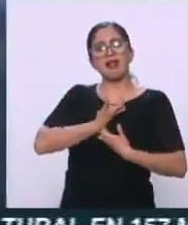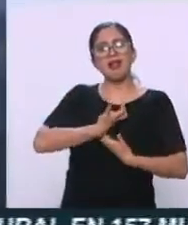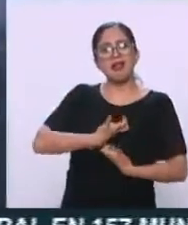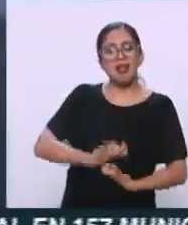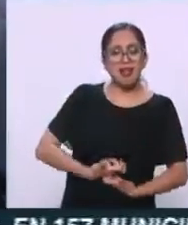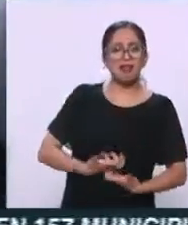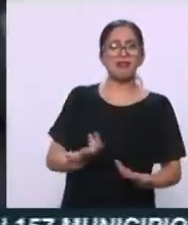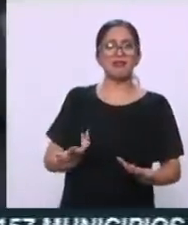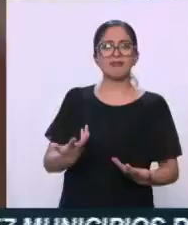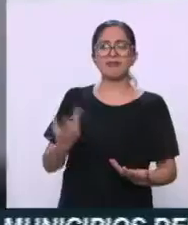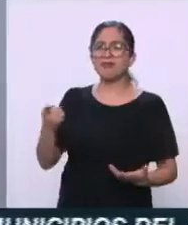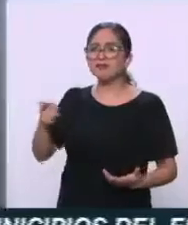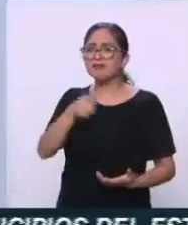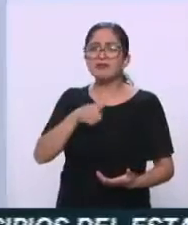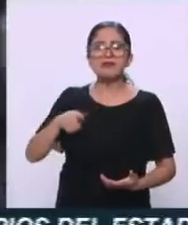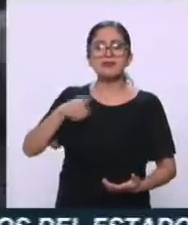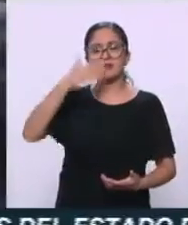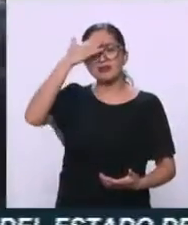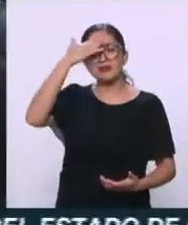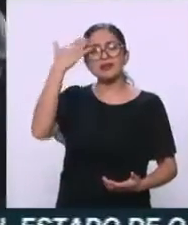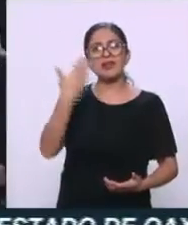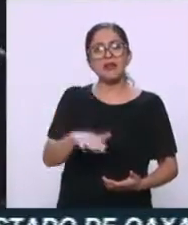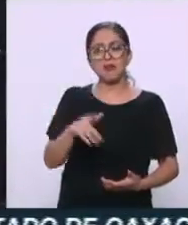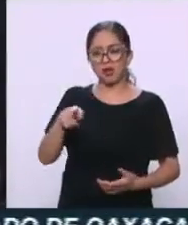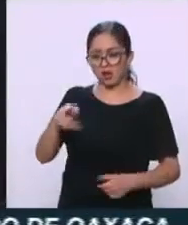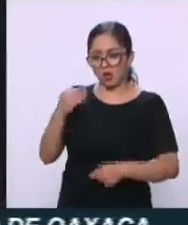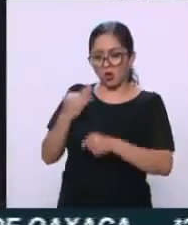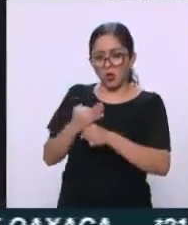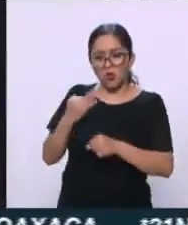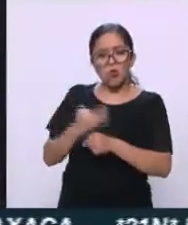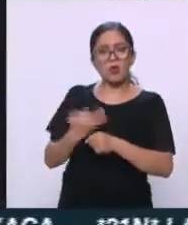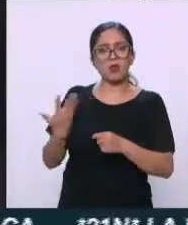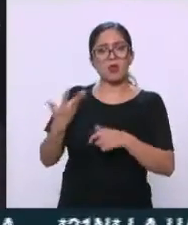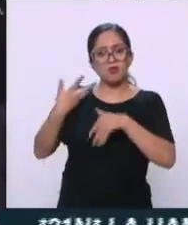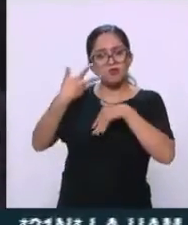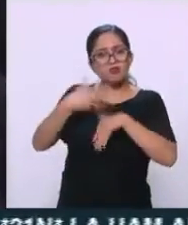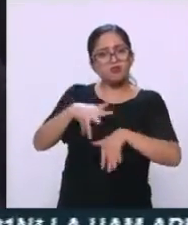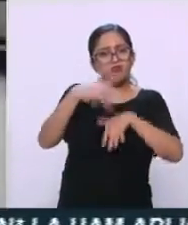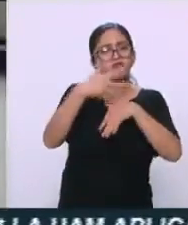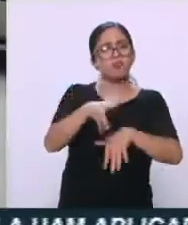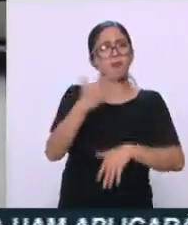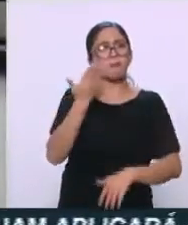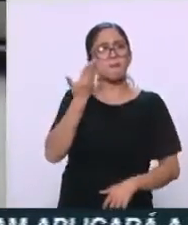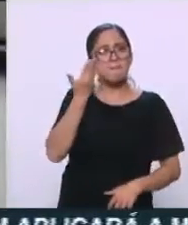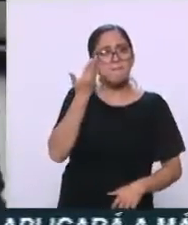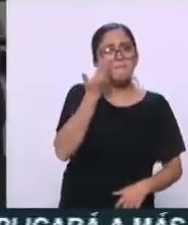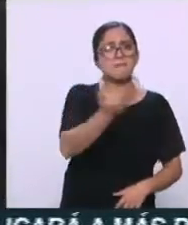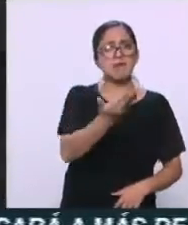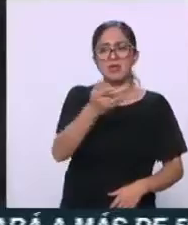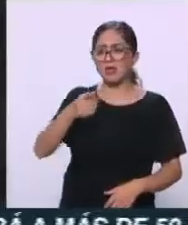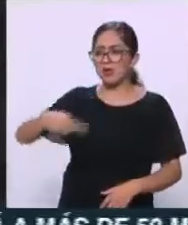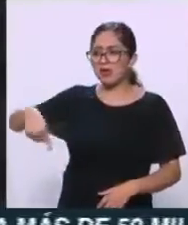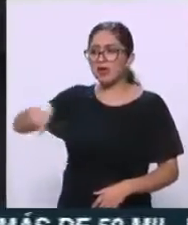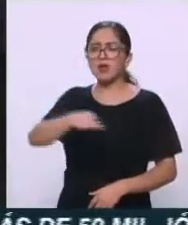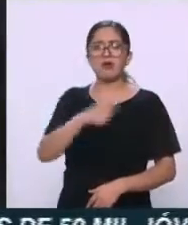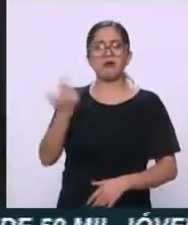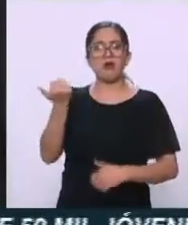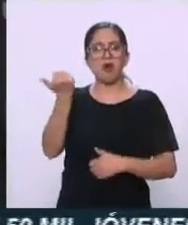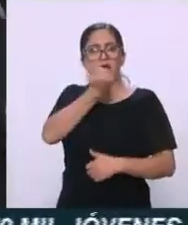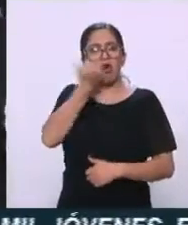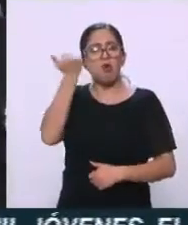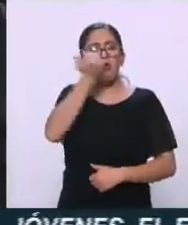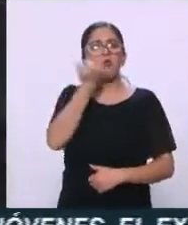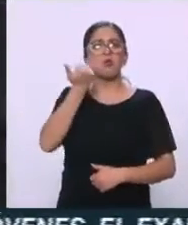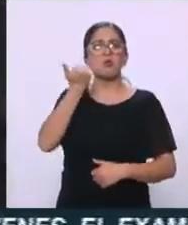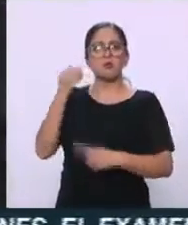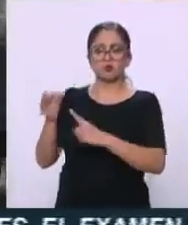lo que significa para el movimiento que exige la presentación con vida, nosotros los representantes que acompañamos.